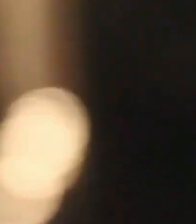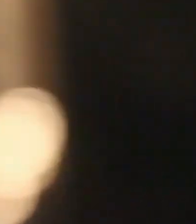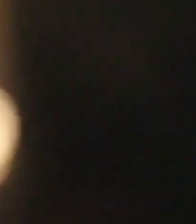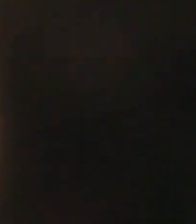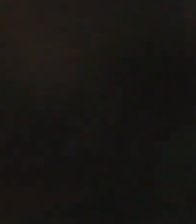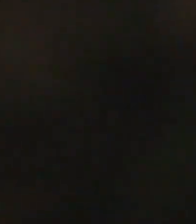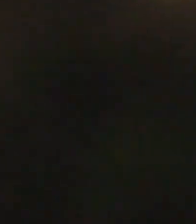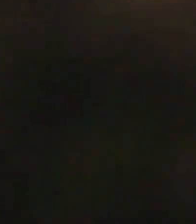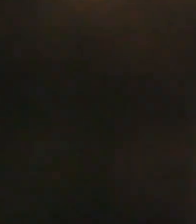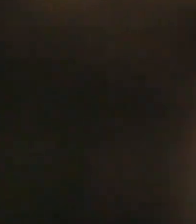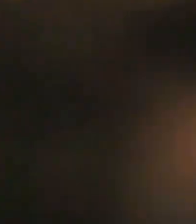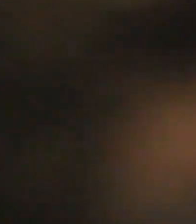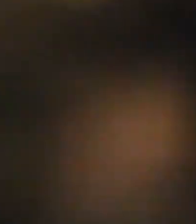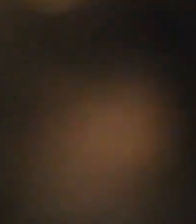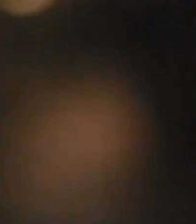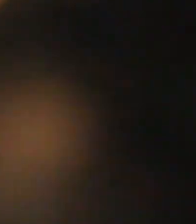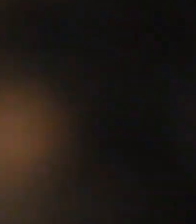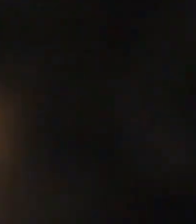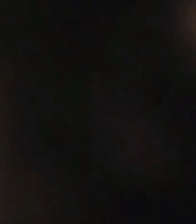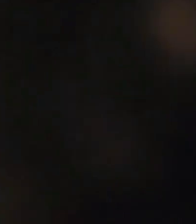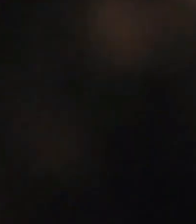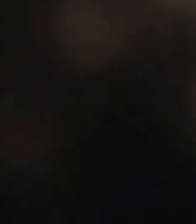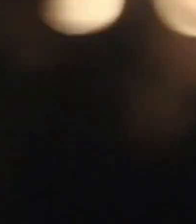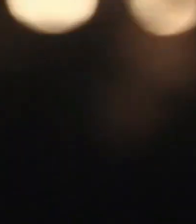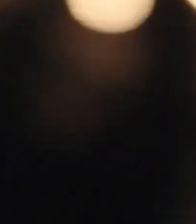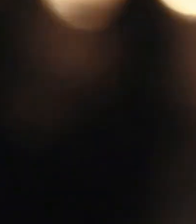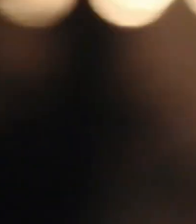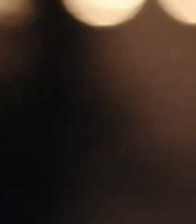¡Gracias! ¡Gracias! ¡Gracias!